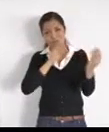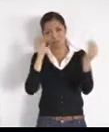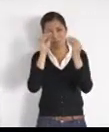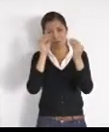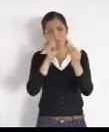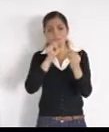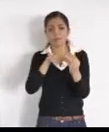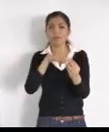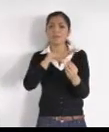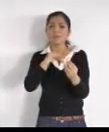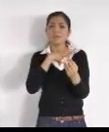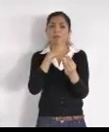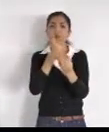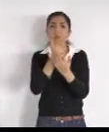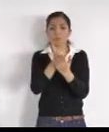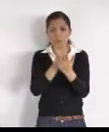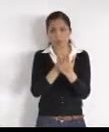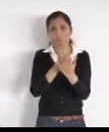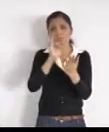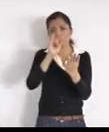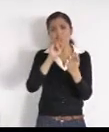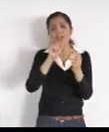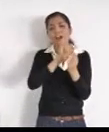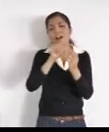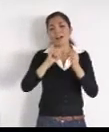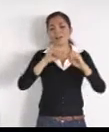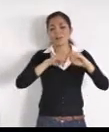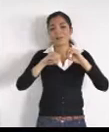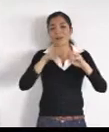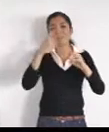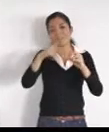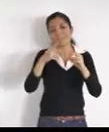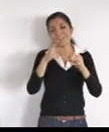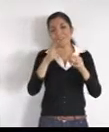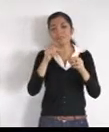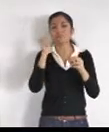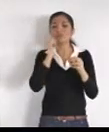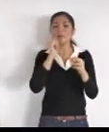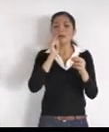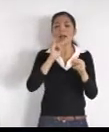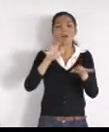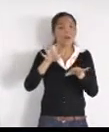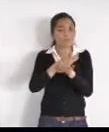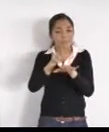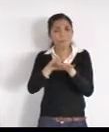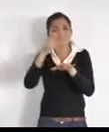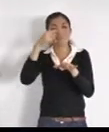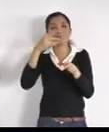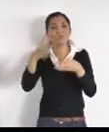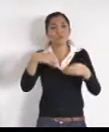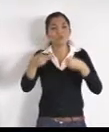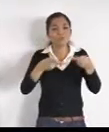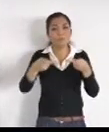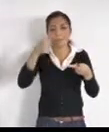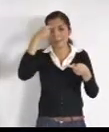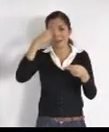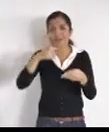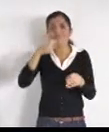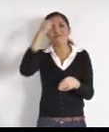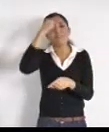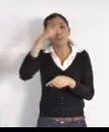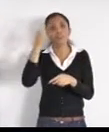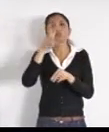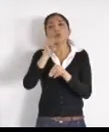haciendo algunas adecuaciones, para eficientar, el tráfico, tenemos ya gestión sobre esto, y ustedes van a ver, la construcción del nodo,